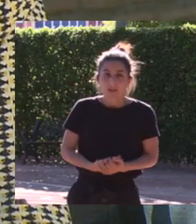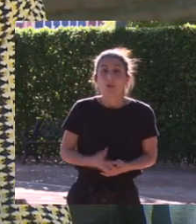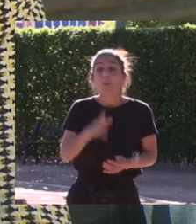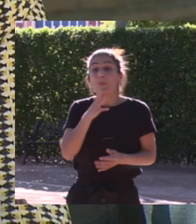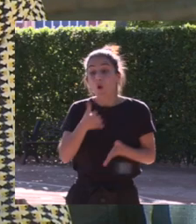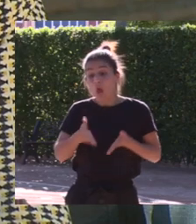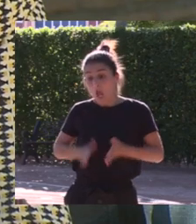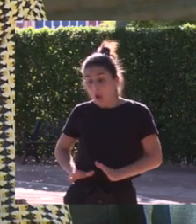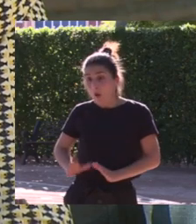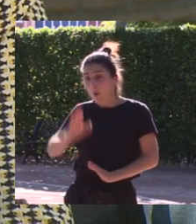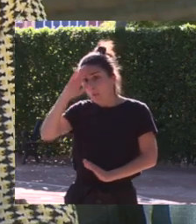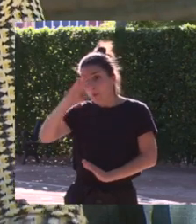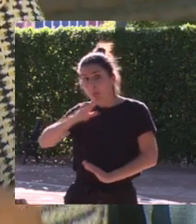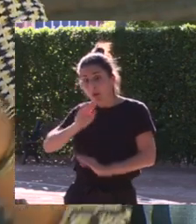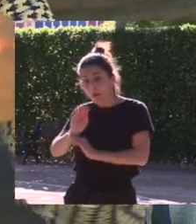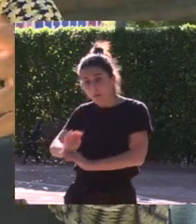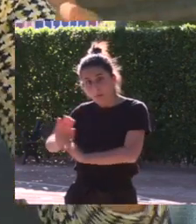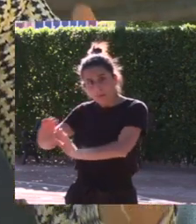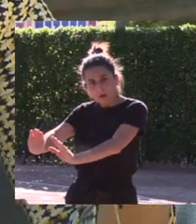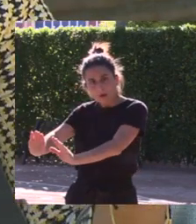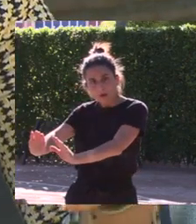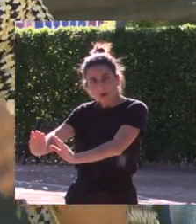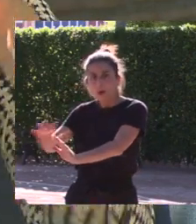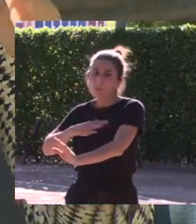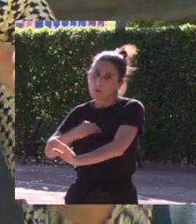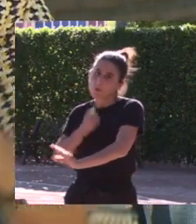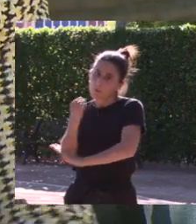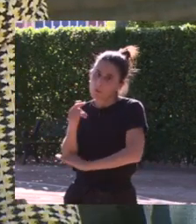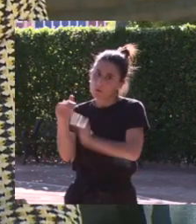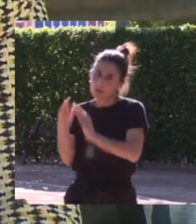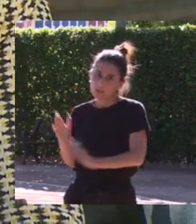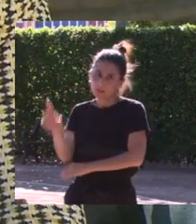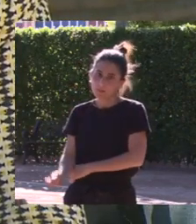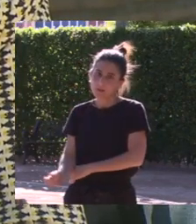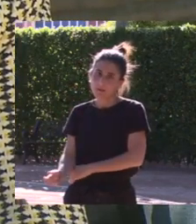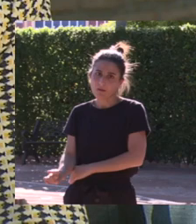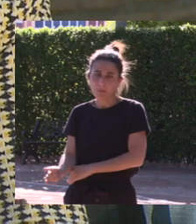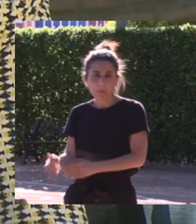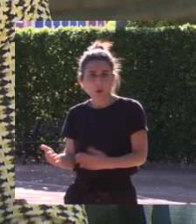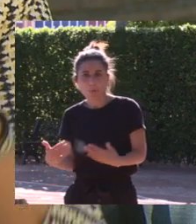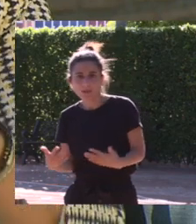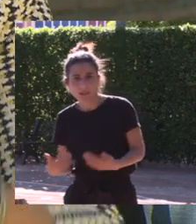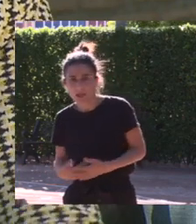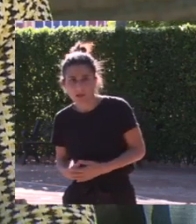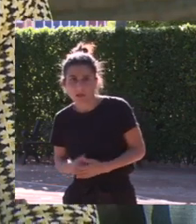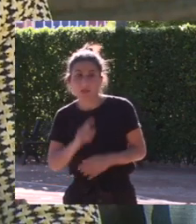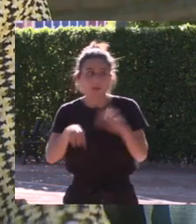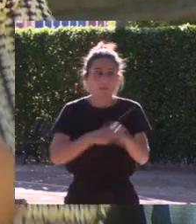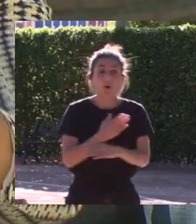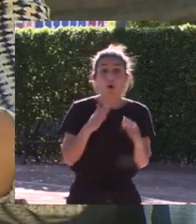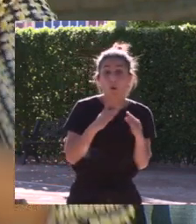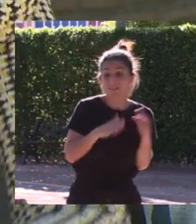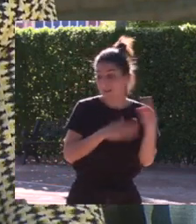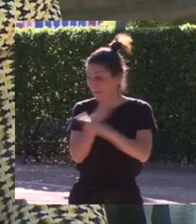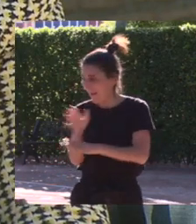hijos se queden con su padre y a lo mejor con un refuerzo en casa durante un tiempo no pasa nada cuando llegas a casa te abrazan